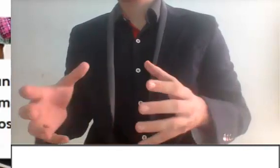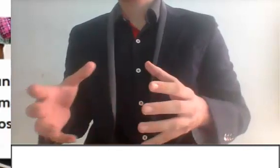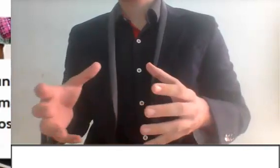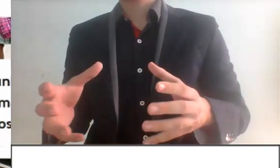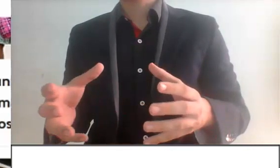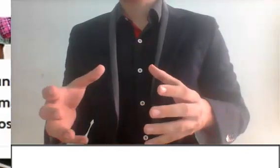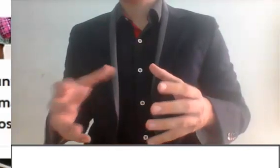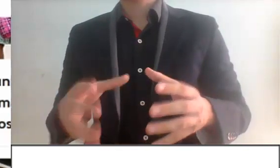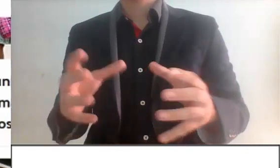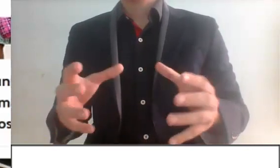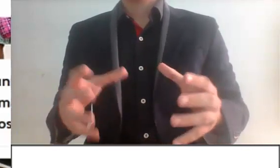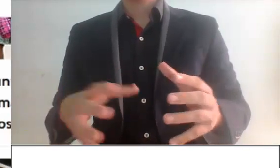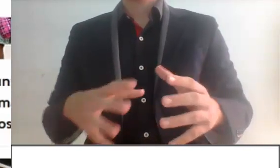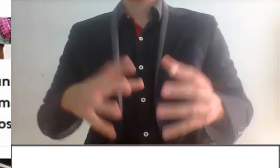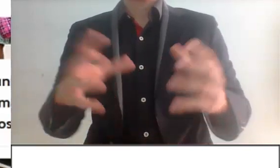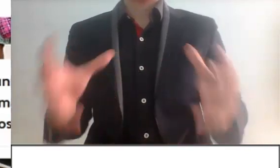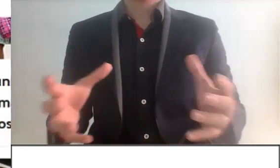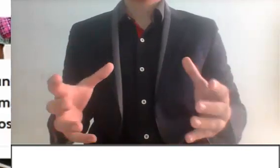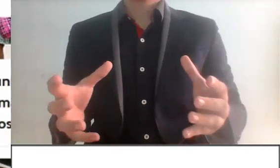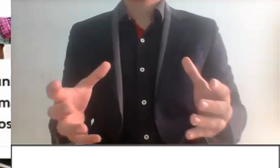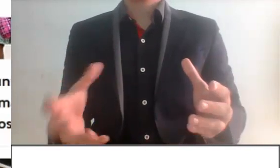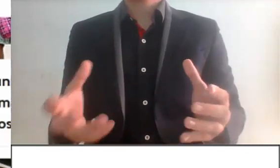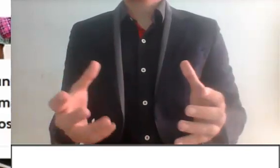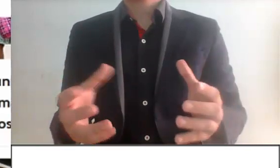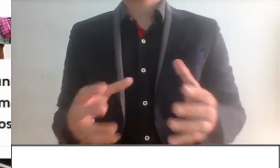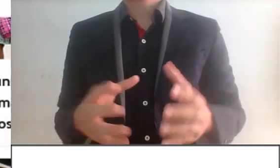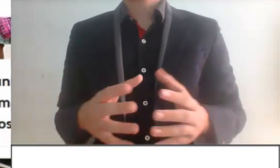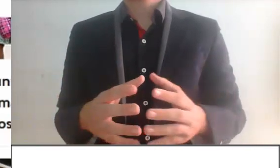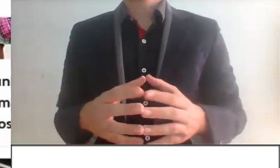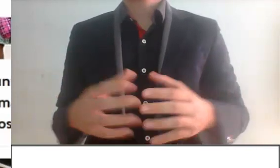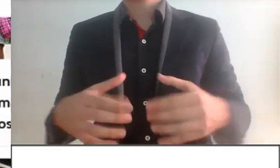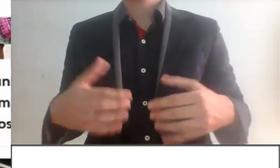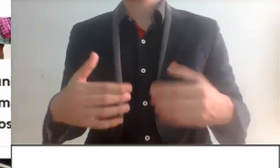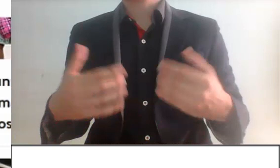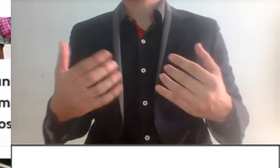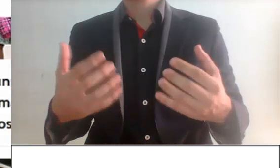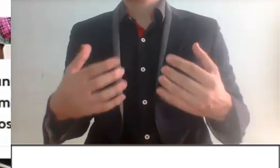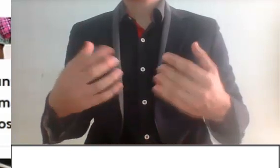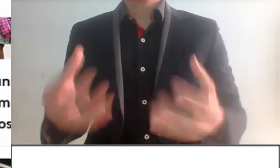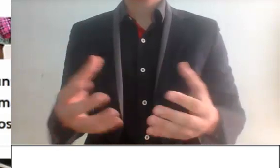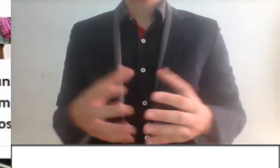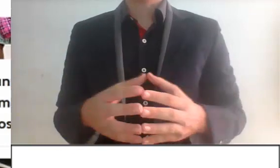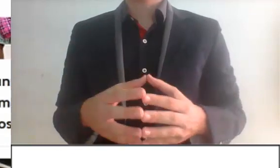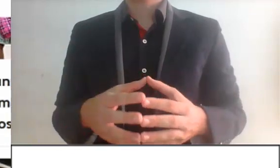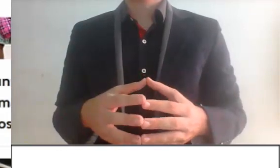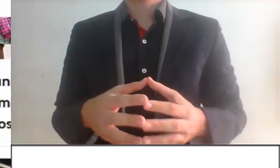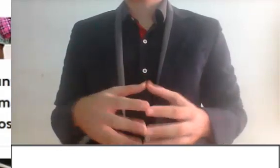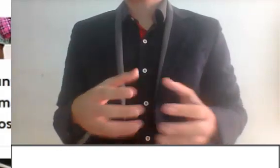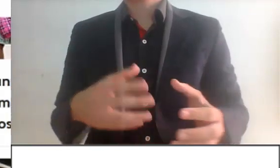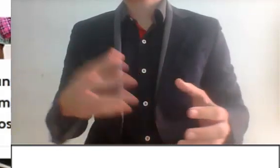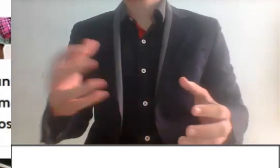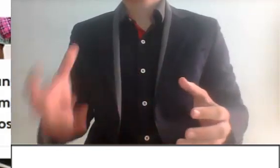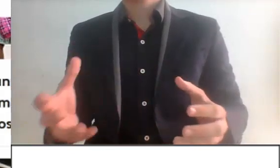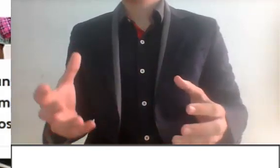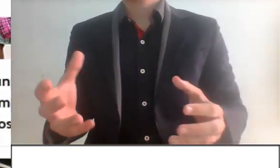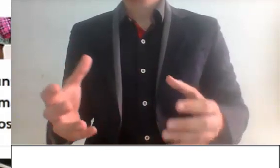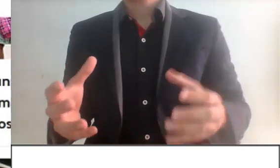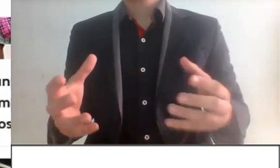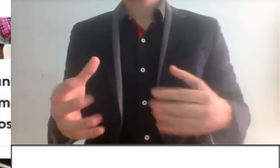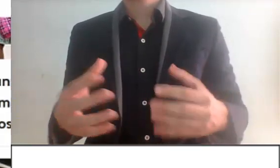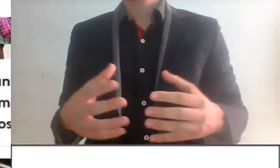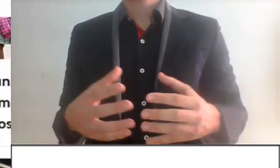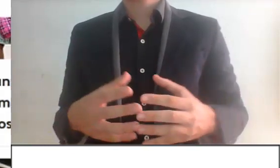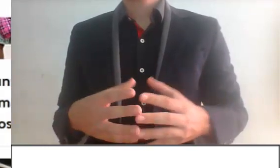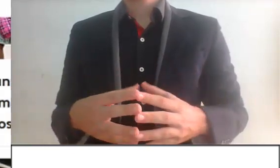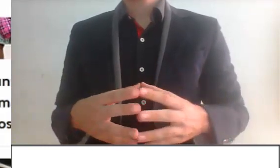esos grupos. Entonces, lo que hace Andrés Manuel López Obrador es algo tan sencillo como meter ingresos a las partes que se consideran más vulnerables